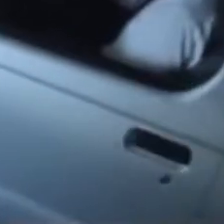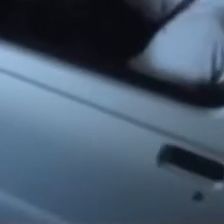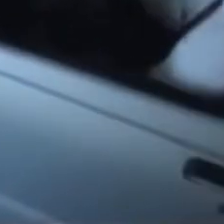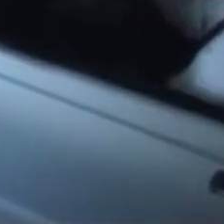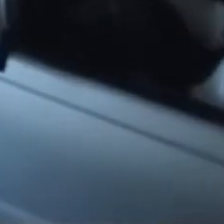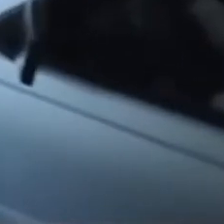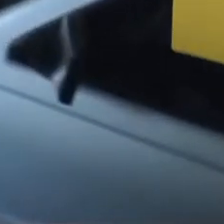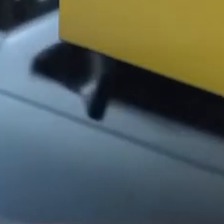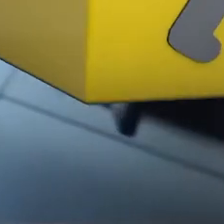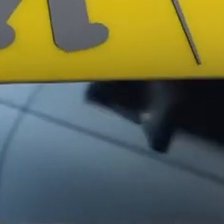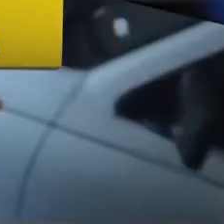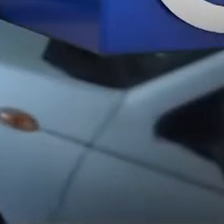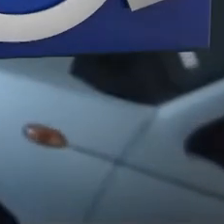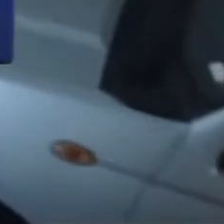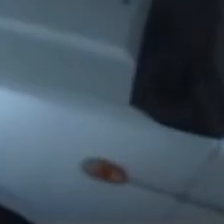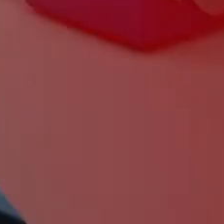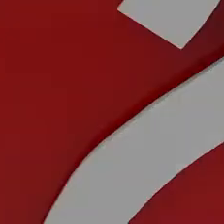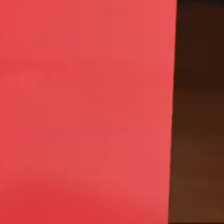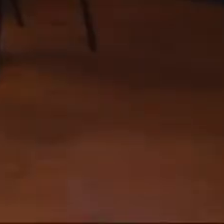sitio.